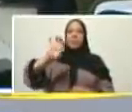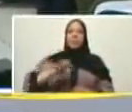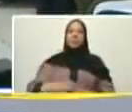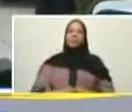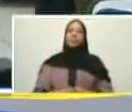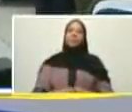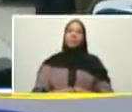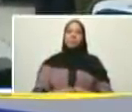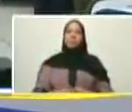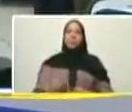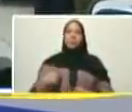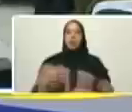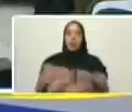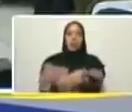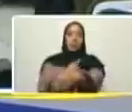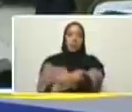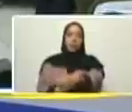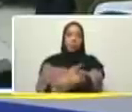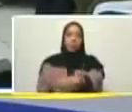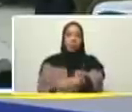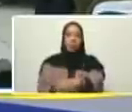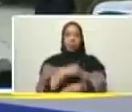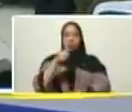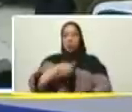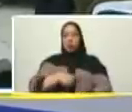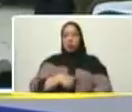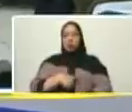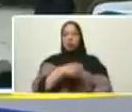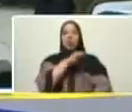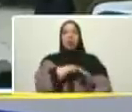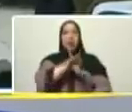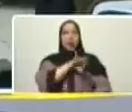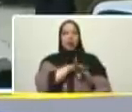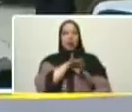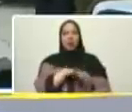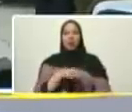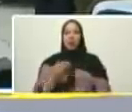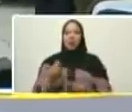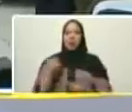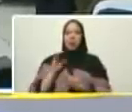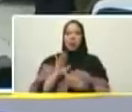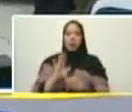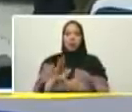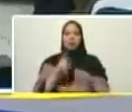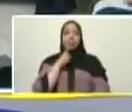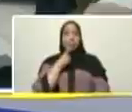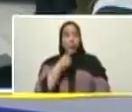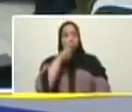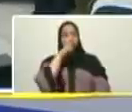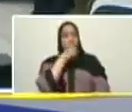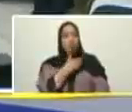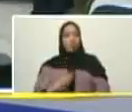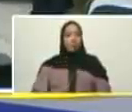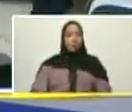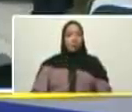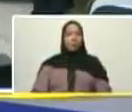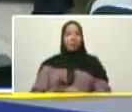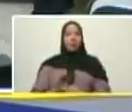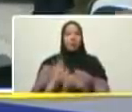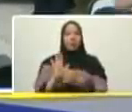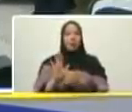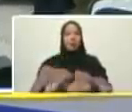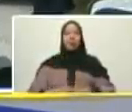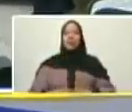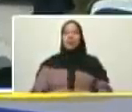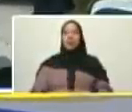mis hermanos y hermanas de clase porque yo soy un tipo de clase lo he dicho varias veces alguien dice pero es que